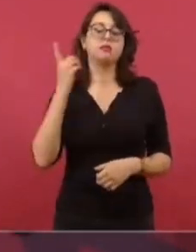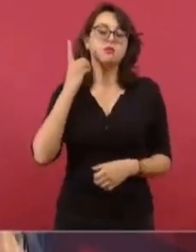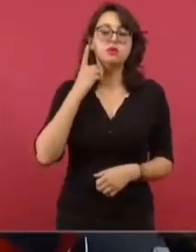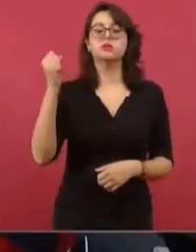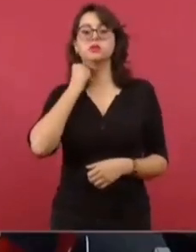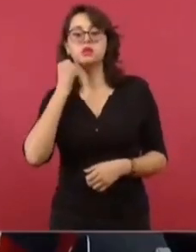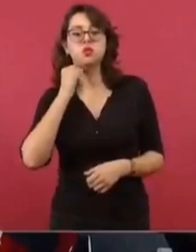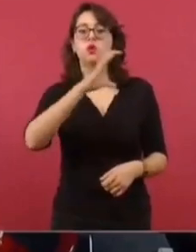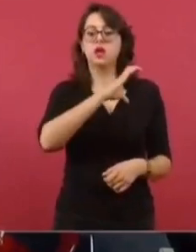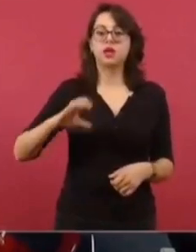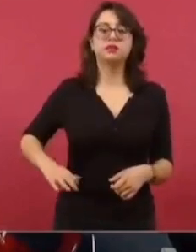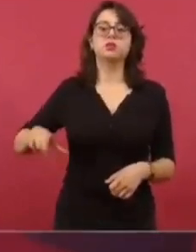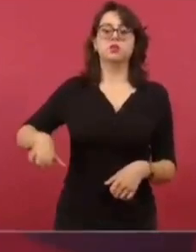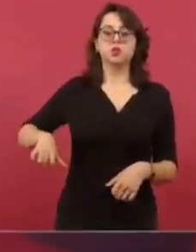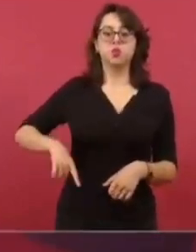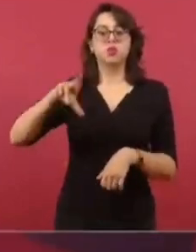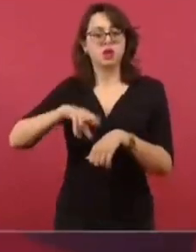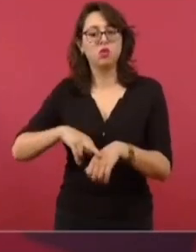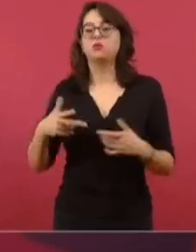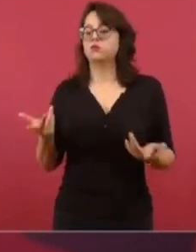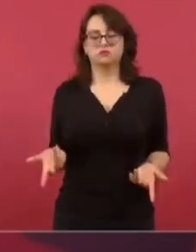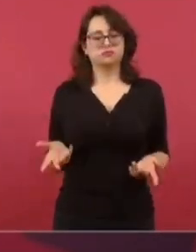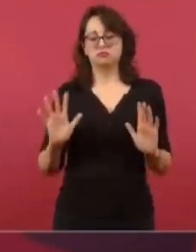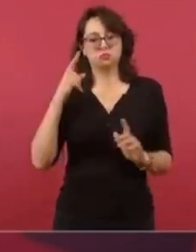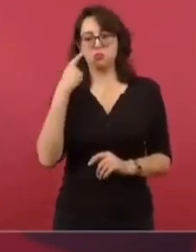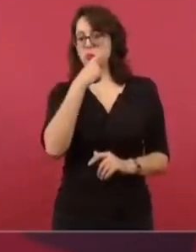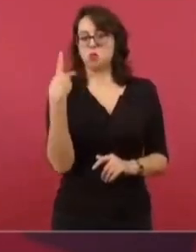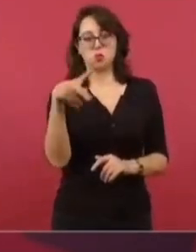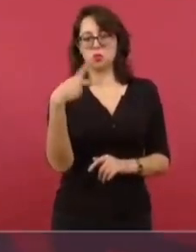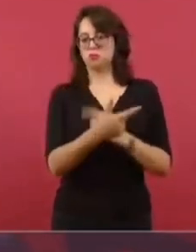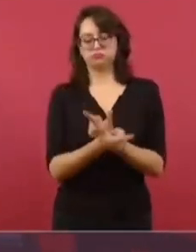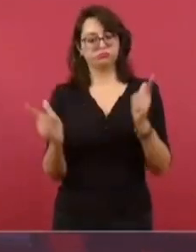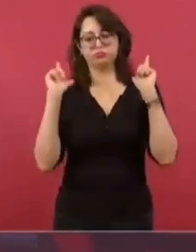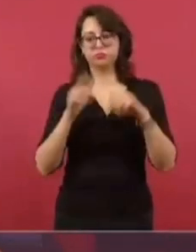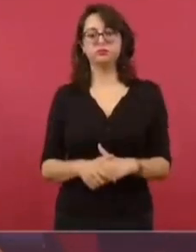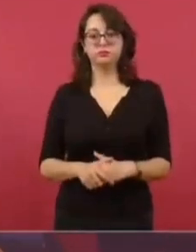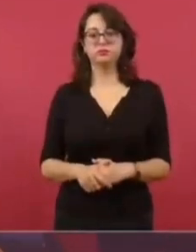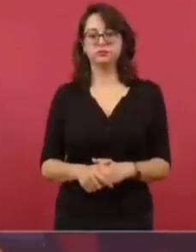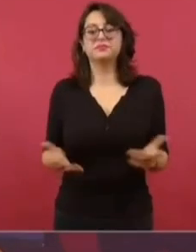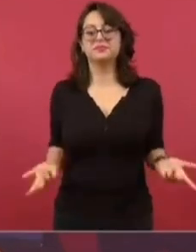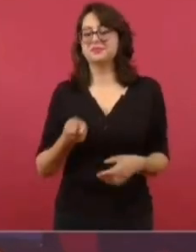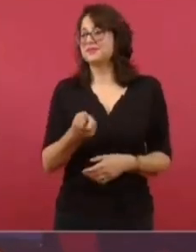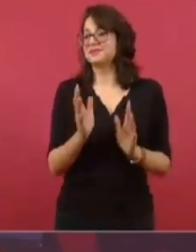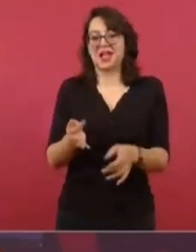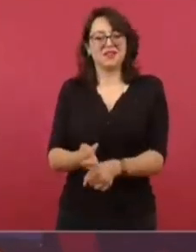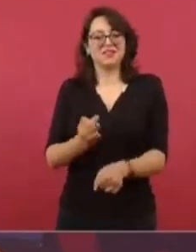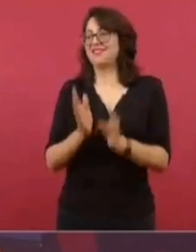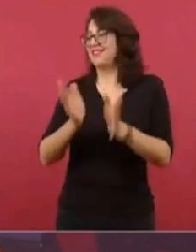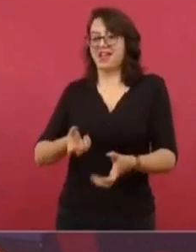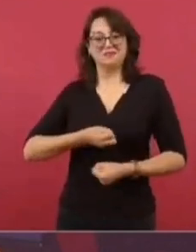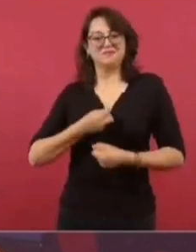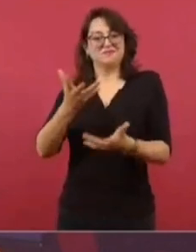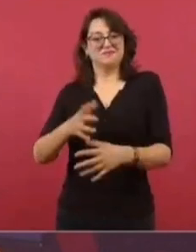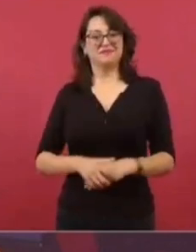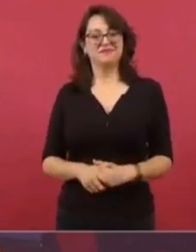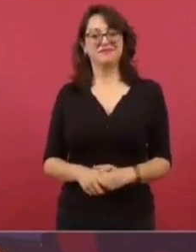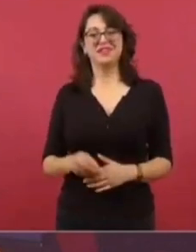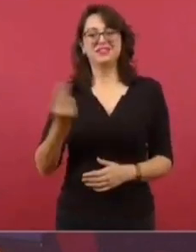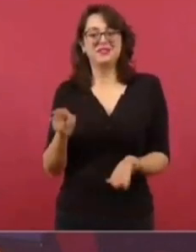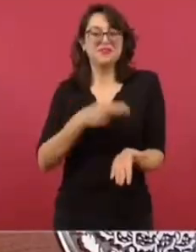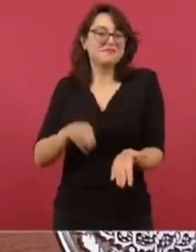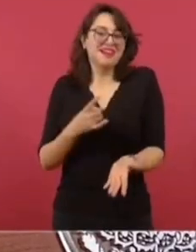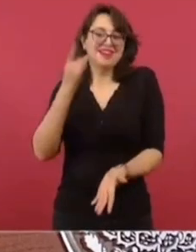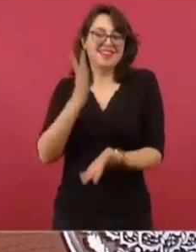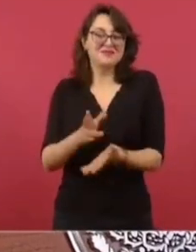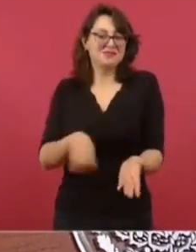o lo que se tenga que elegir? Esto es un ejercicio bueno ya. Lo que les iba a decir mañana ya se los dije. Entonces ya nada más voy a quedar ahí